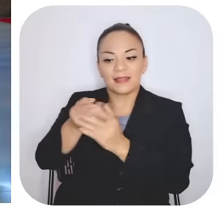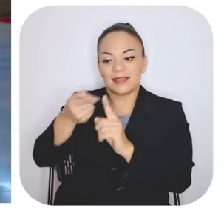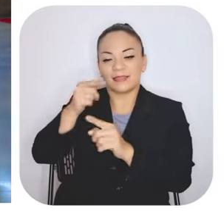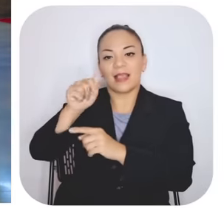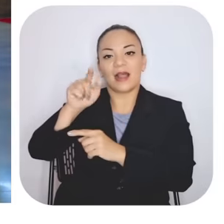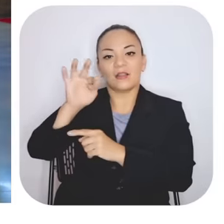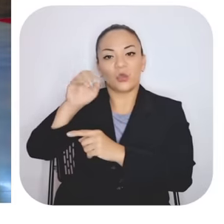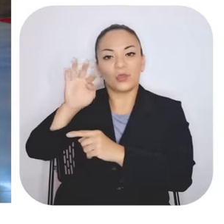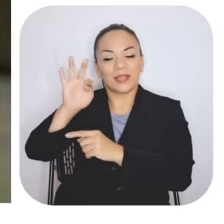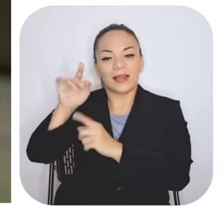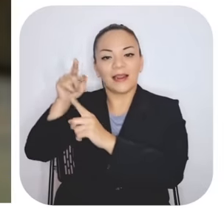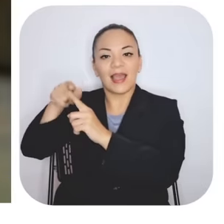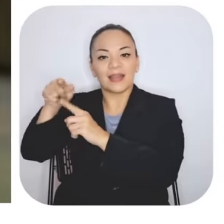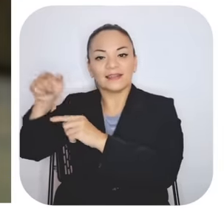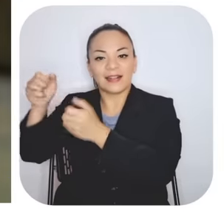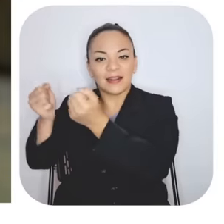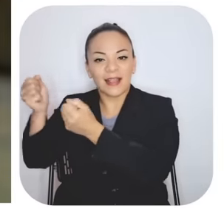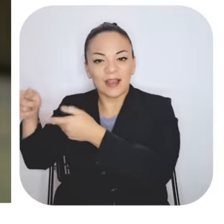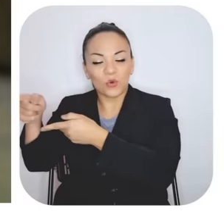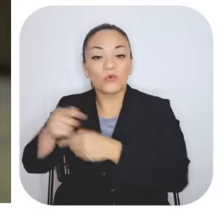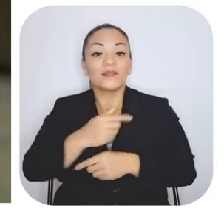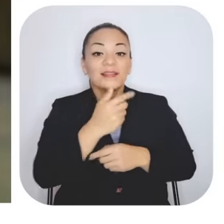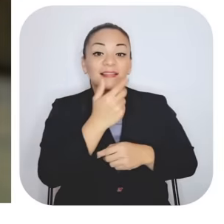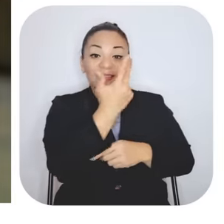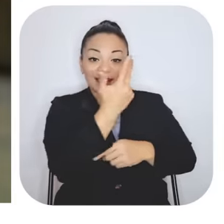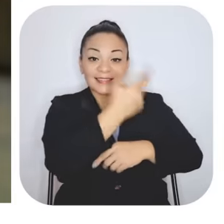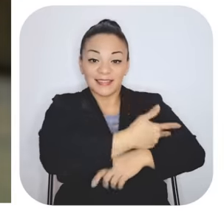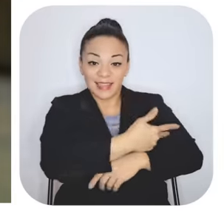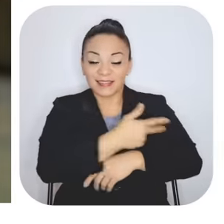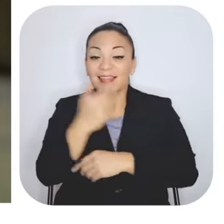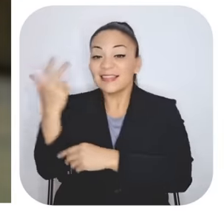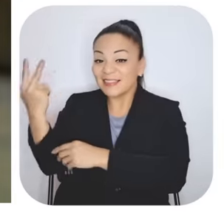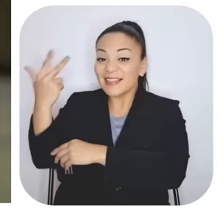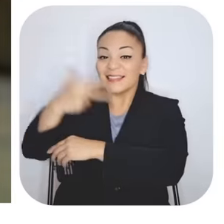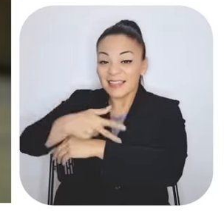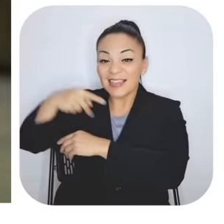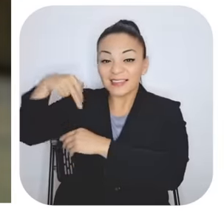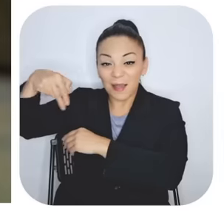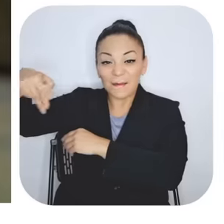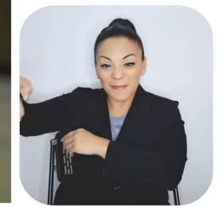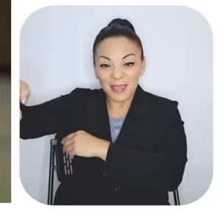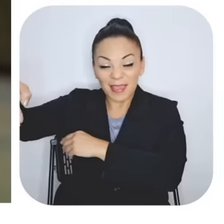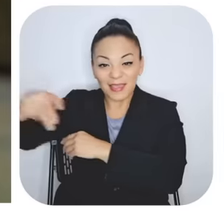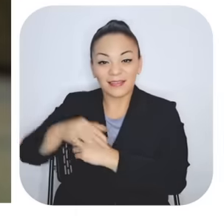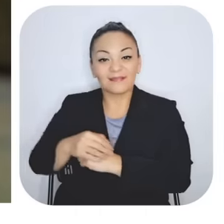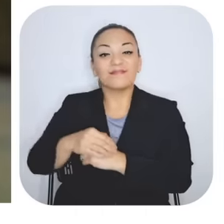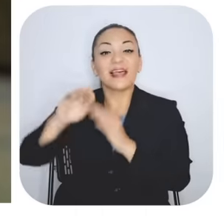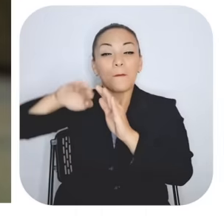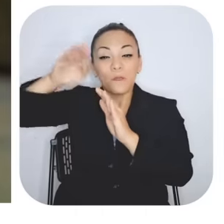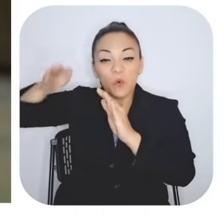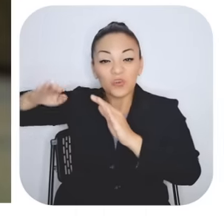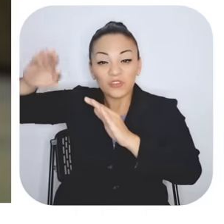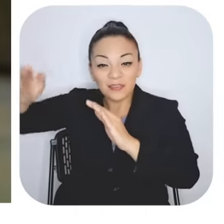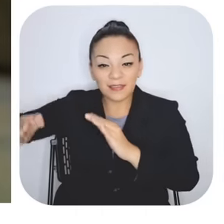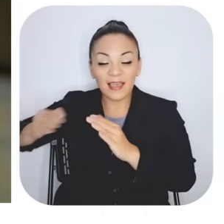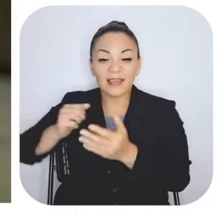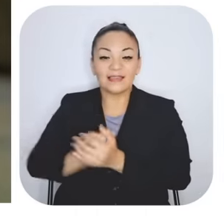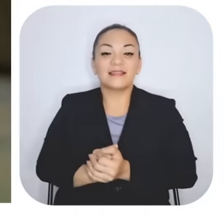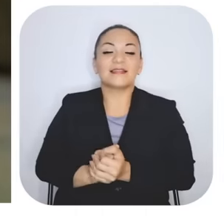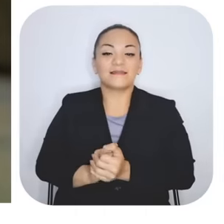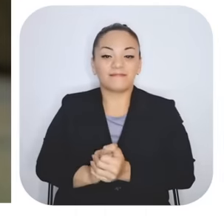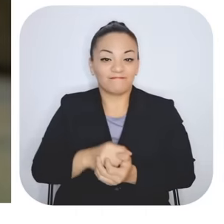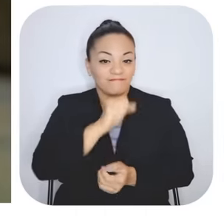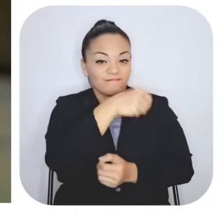telire ahí a donde llega el carro? Tres días. ¿Tres días? A pie. A pie. En la montaña. Sí.